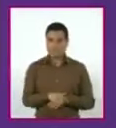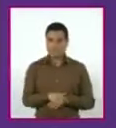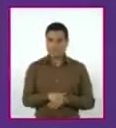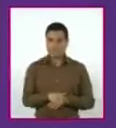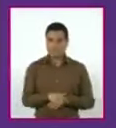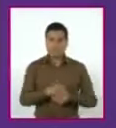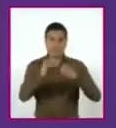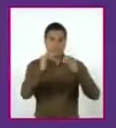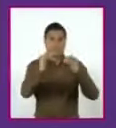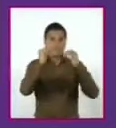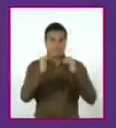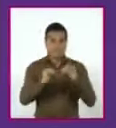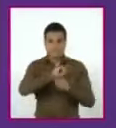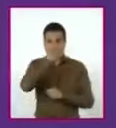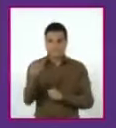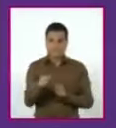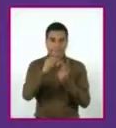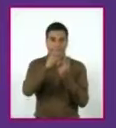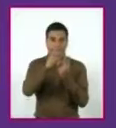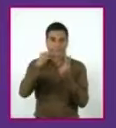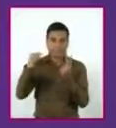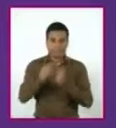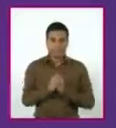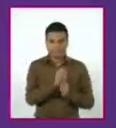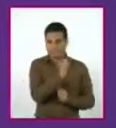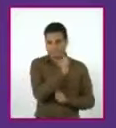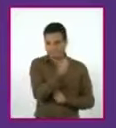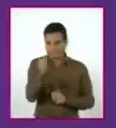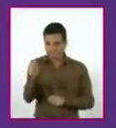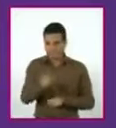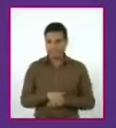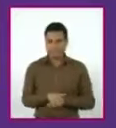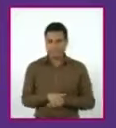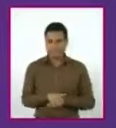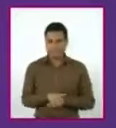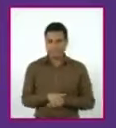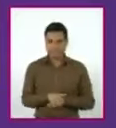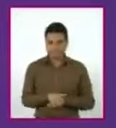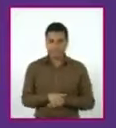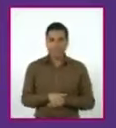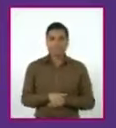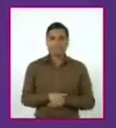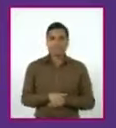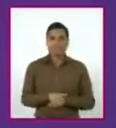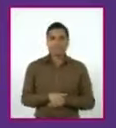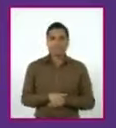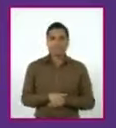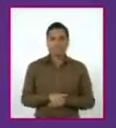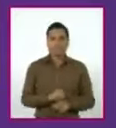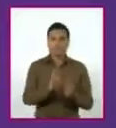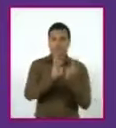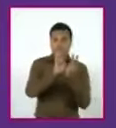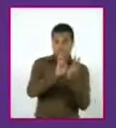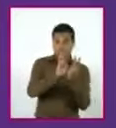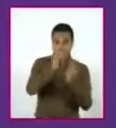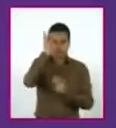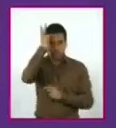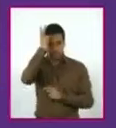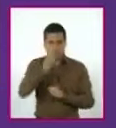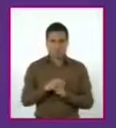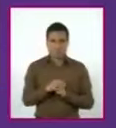Se extrae la raíz cuadrada a cada miembro, es decir, raíz cuadrada de b cuadrada igual